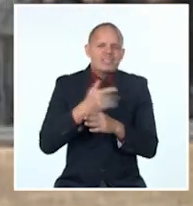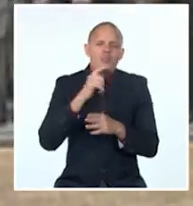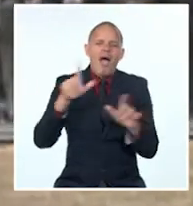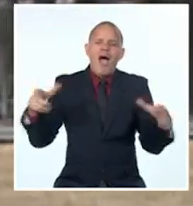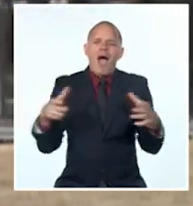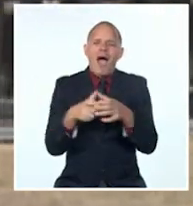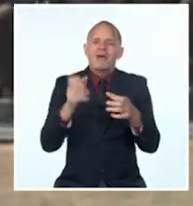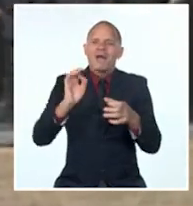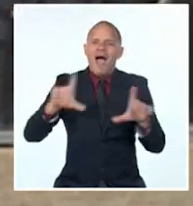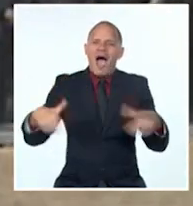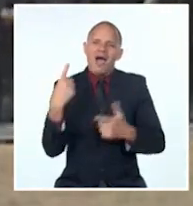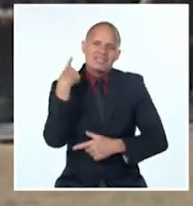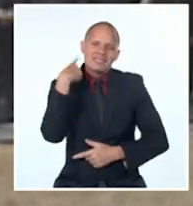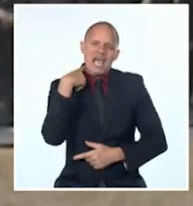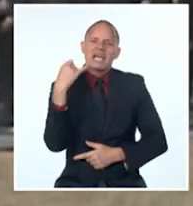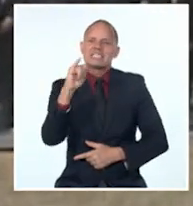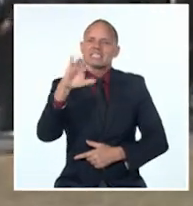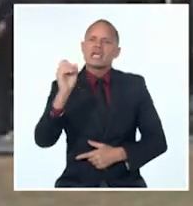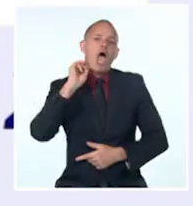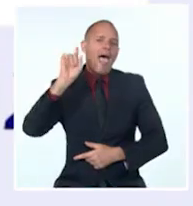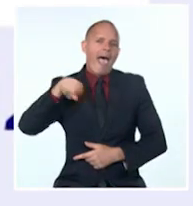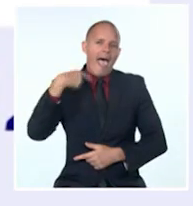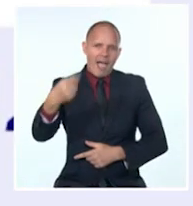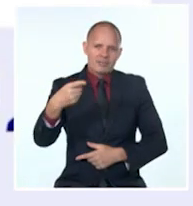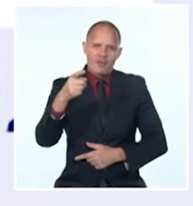festejaremos el año venidero.